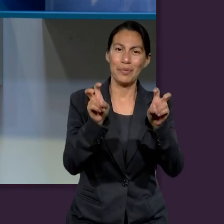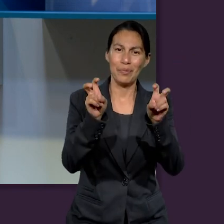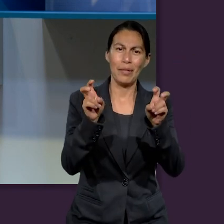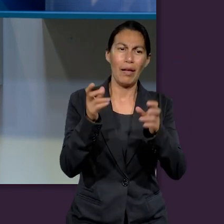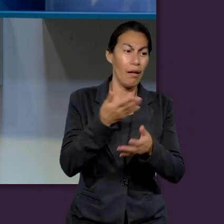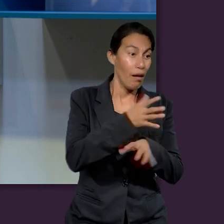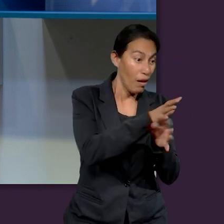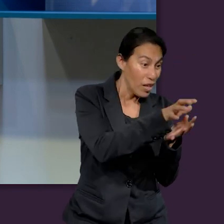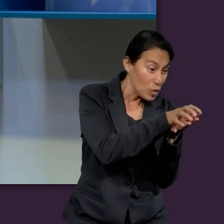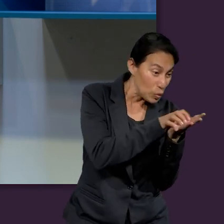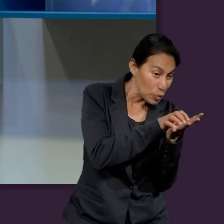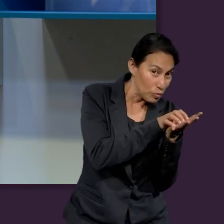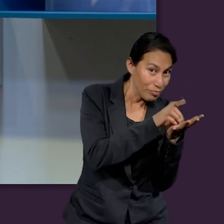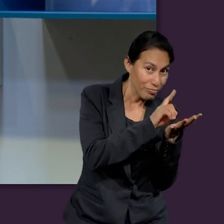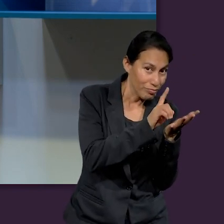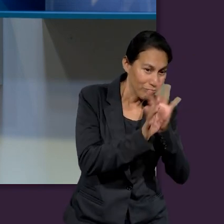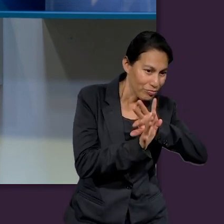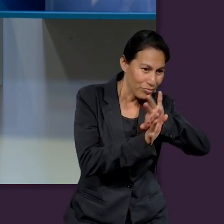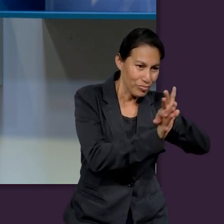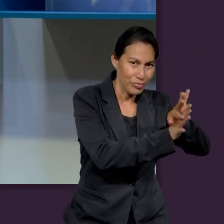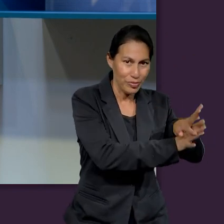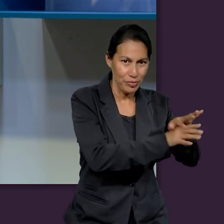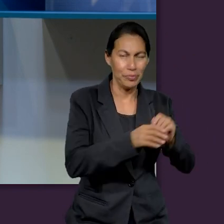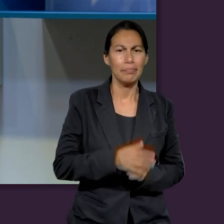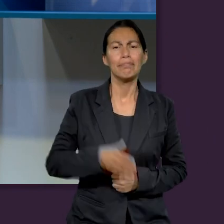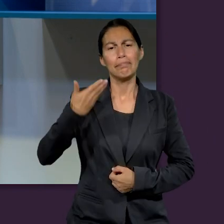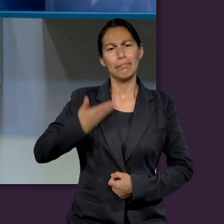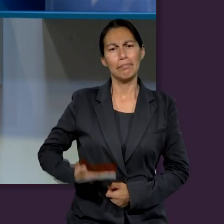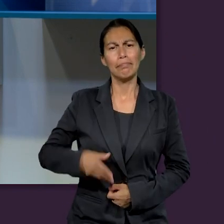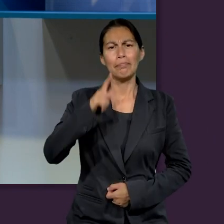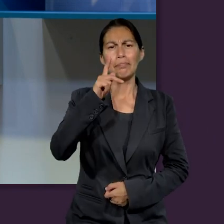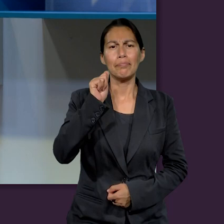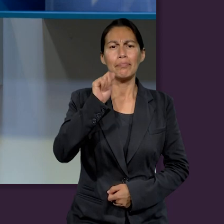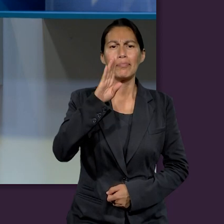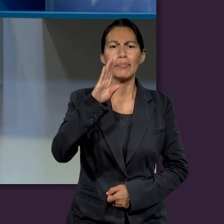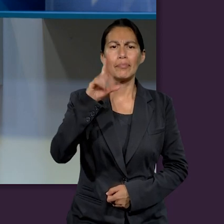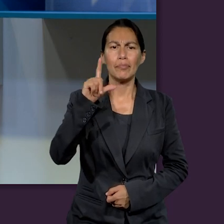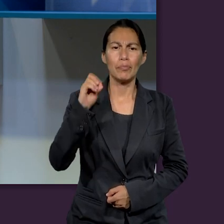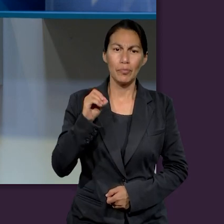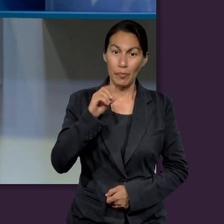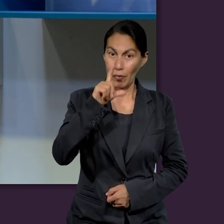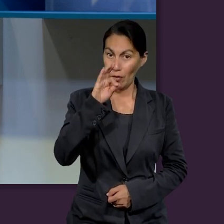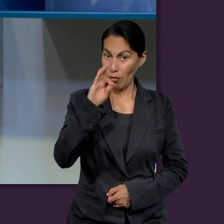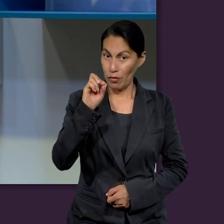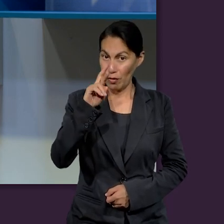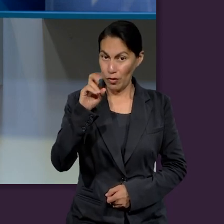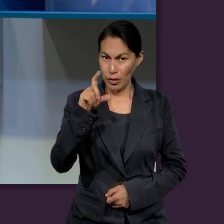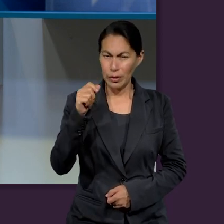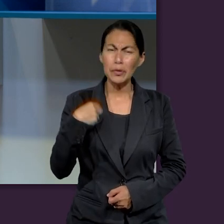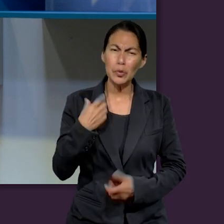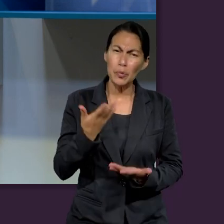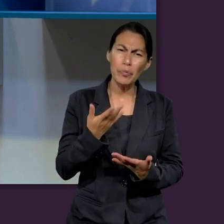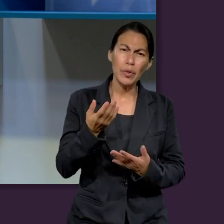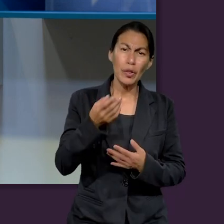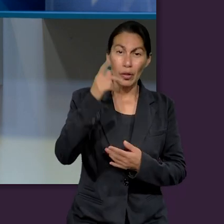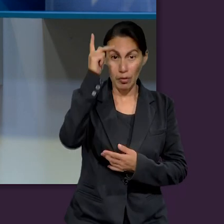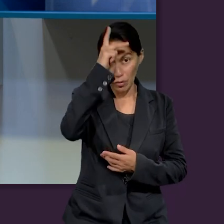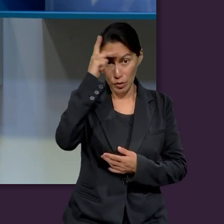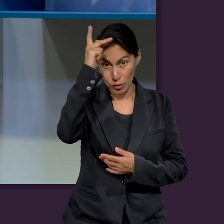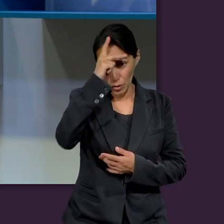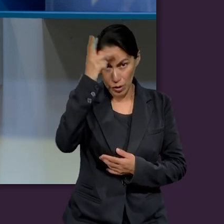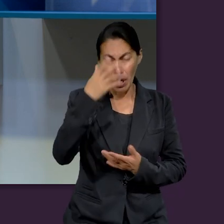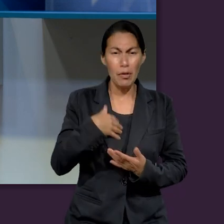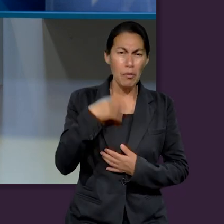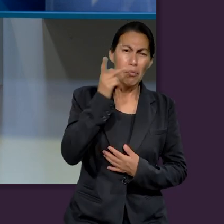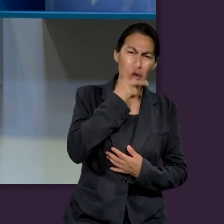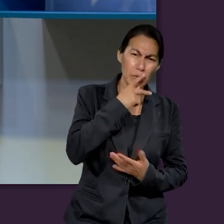Guárdense Guárdense de toda avaricia. Mi nombre es Pablo Flores Cárdenas, soy capellán de la Facultad de Psicología y